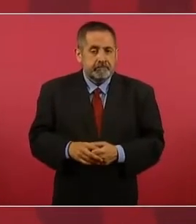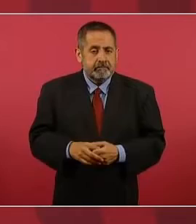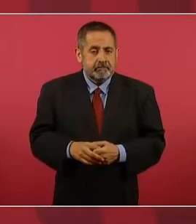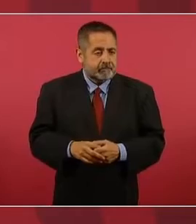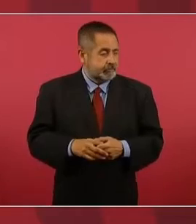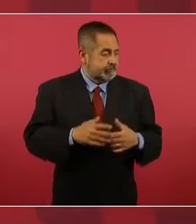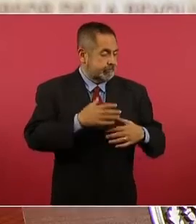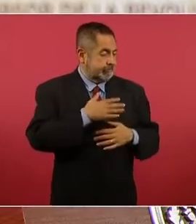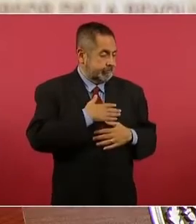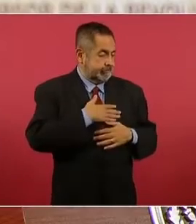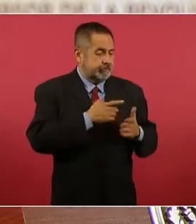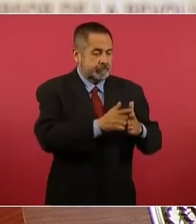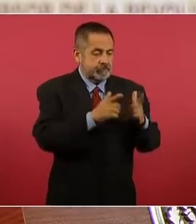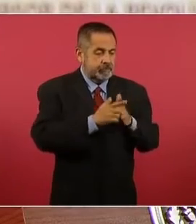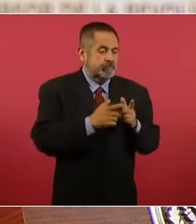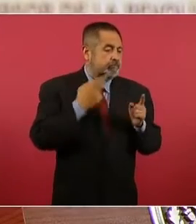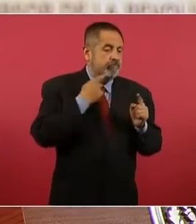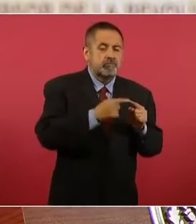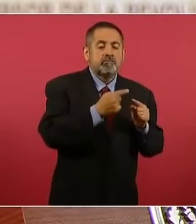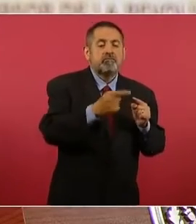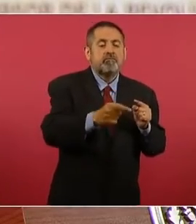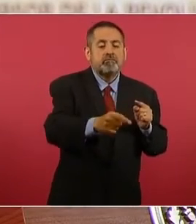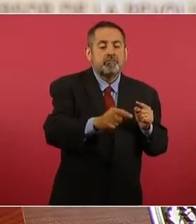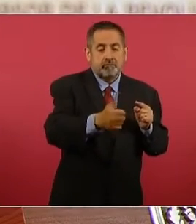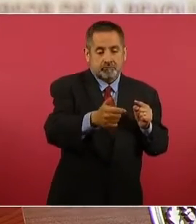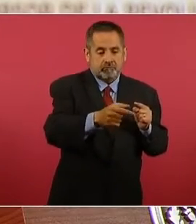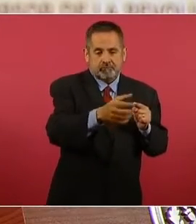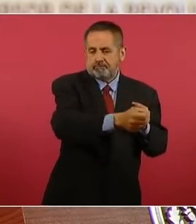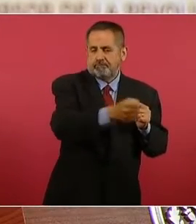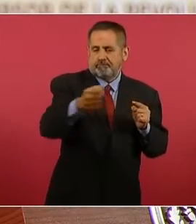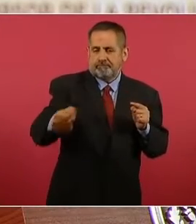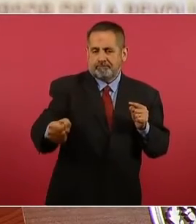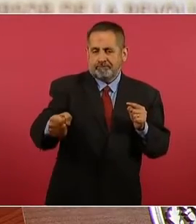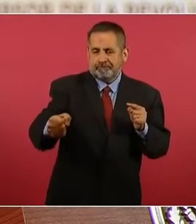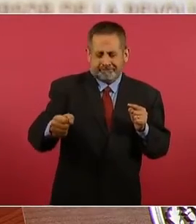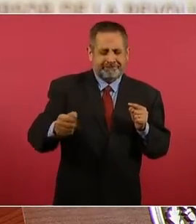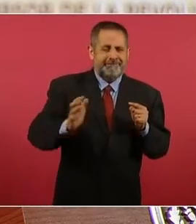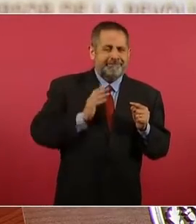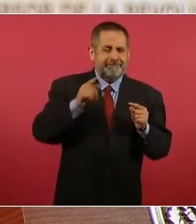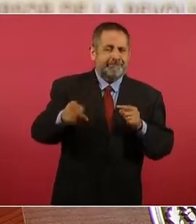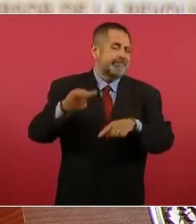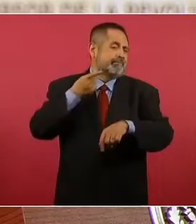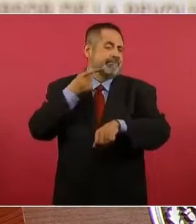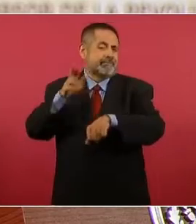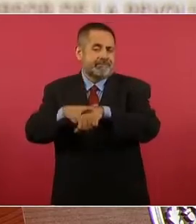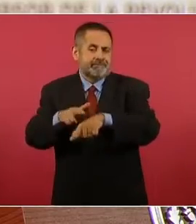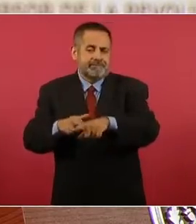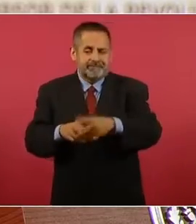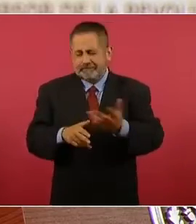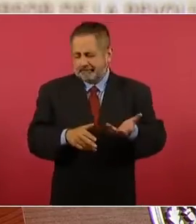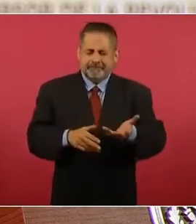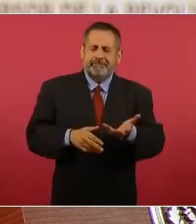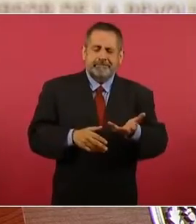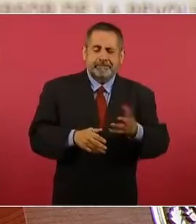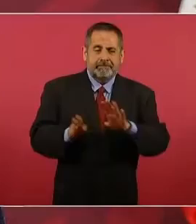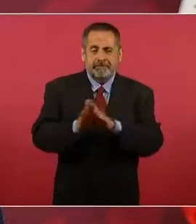partido opositor y de manera silenciosa